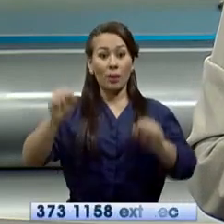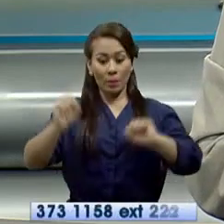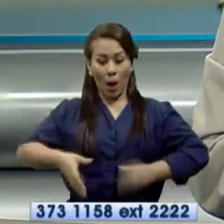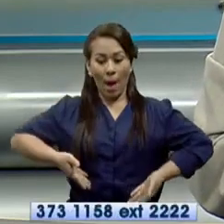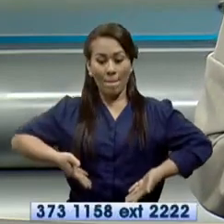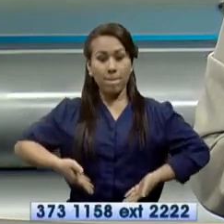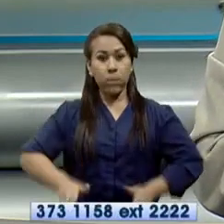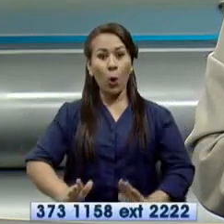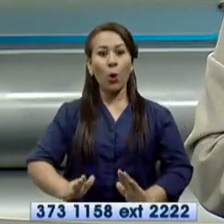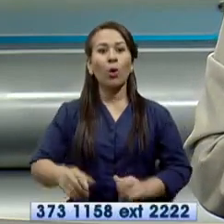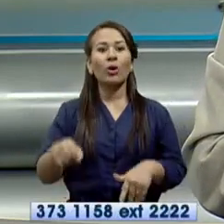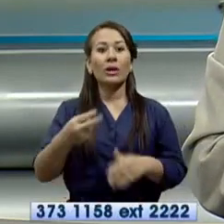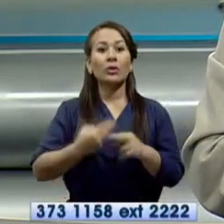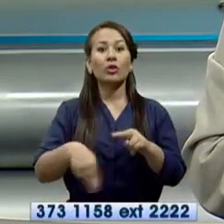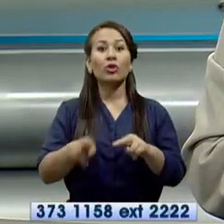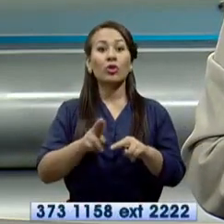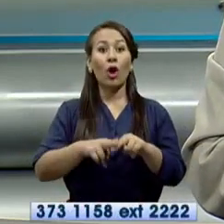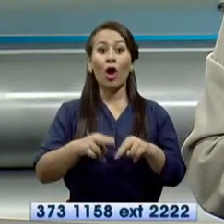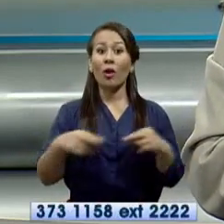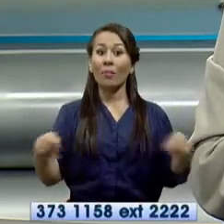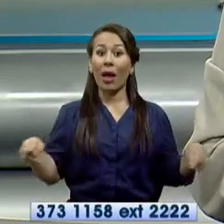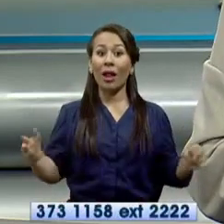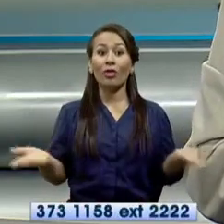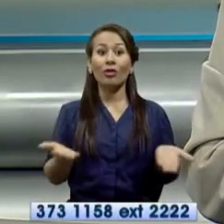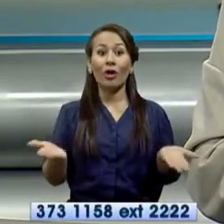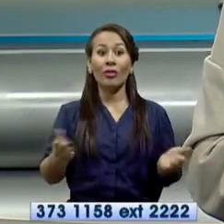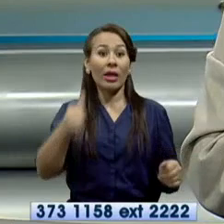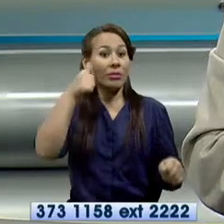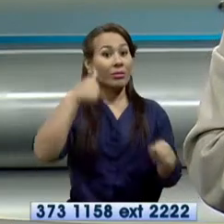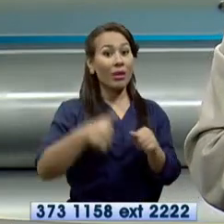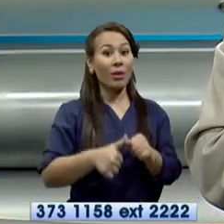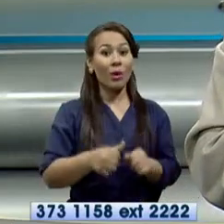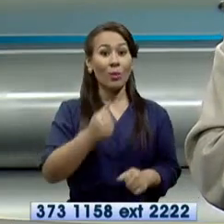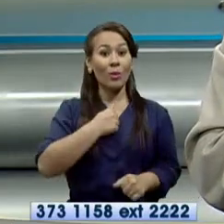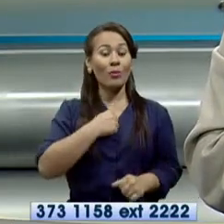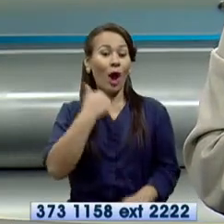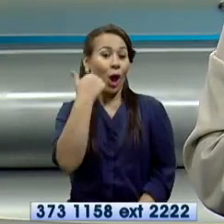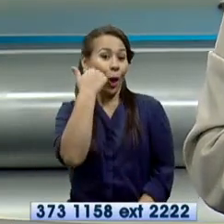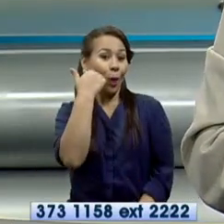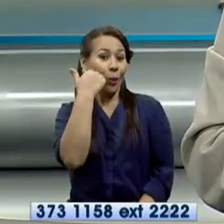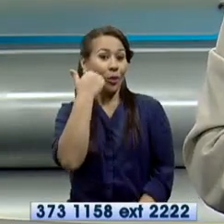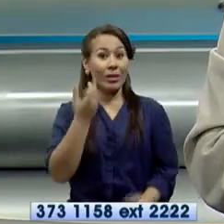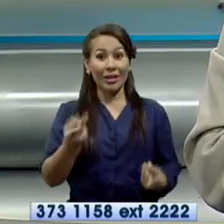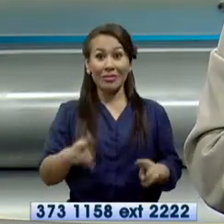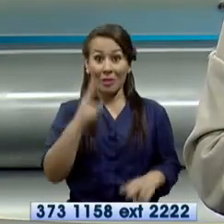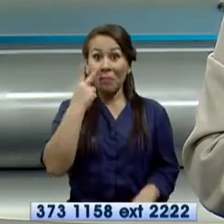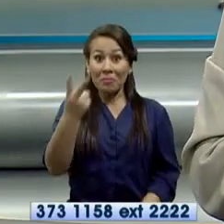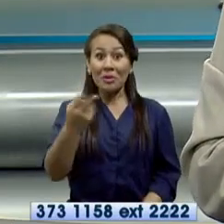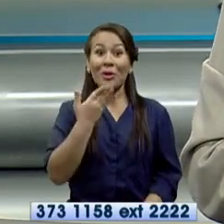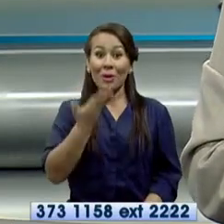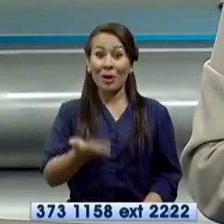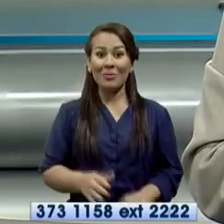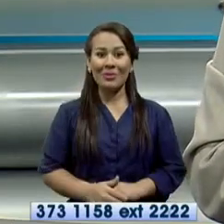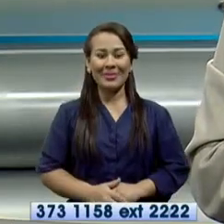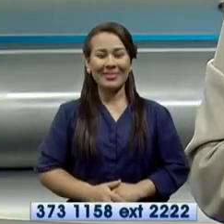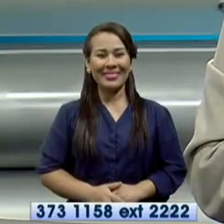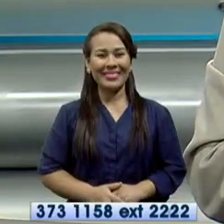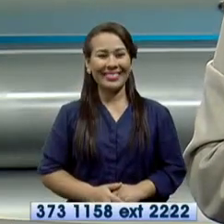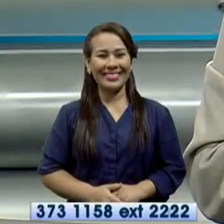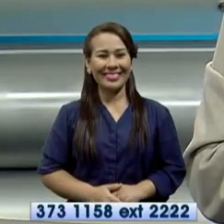luz en posiciones naturales y acordes a su comodidad. Conozcamos más de este método.